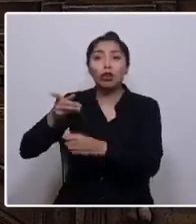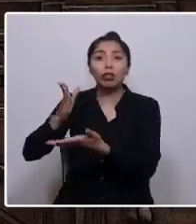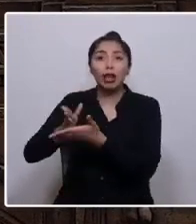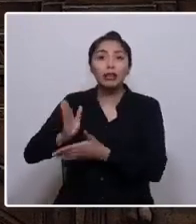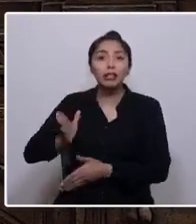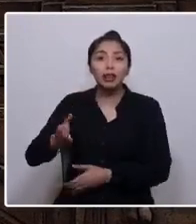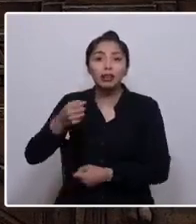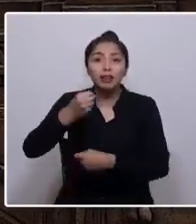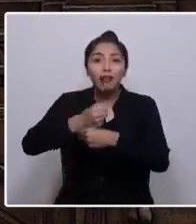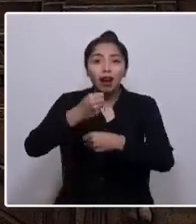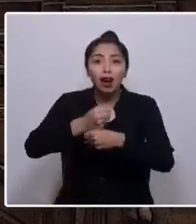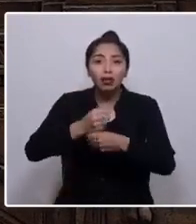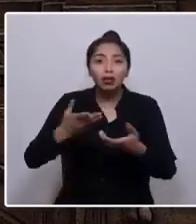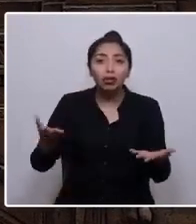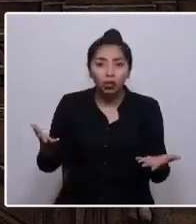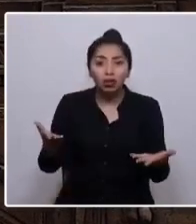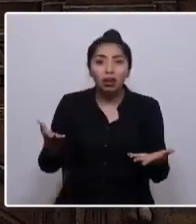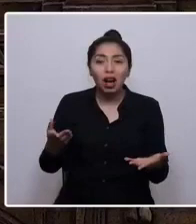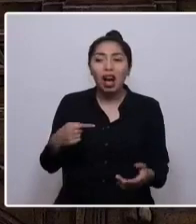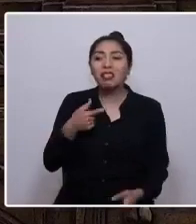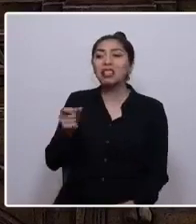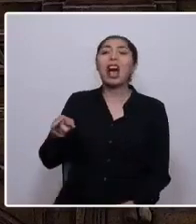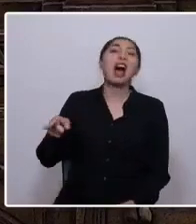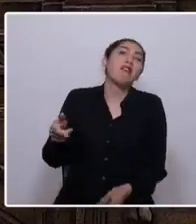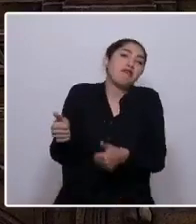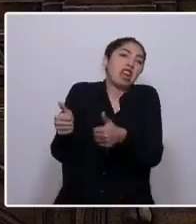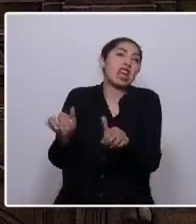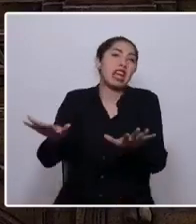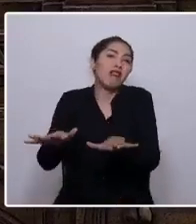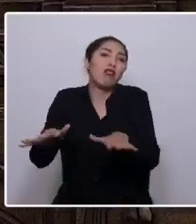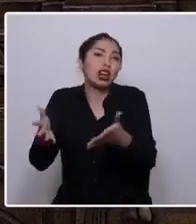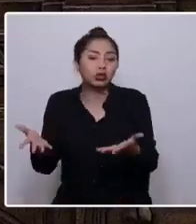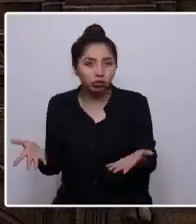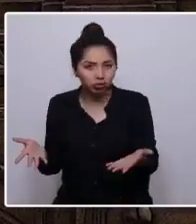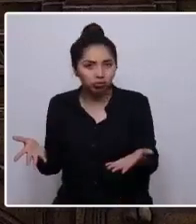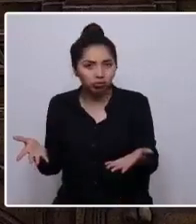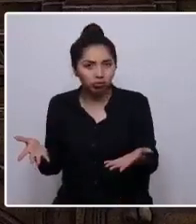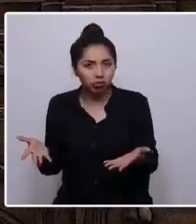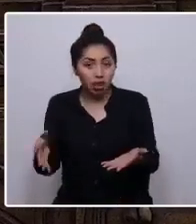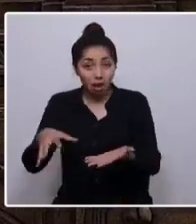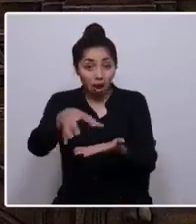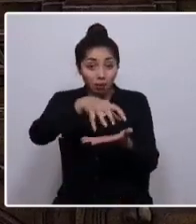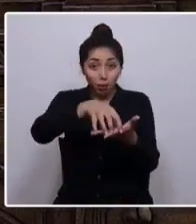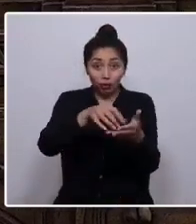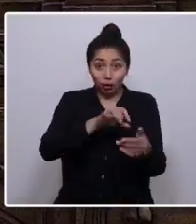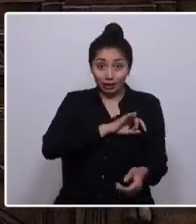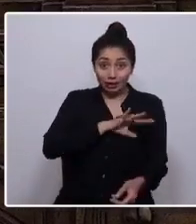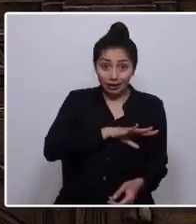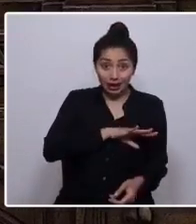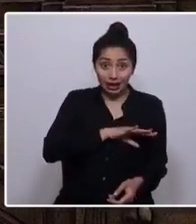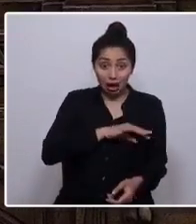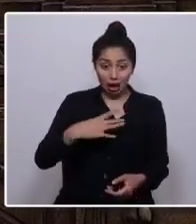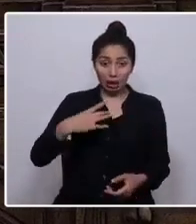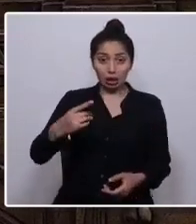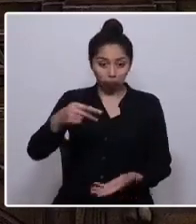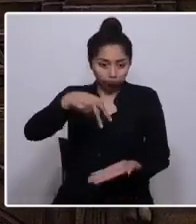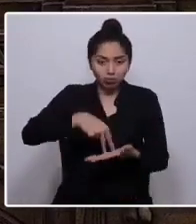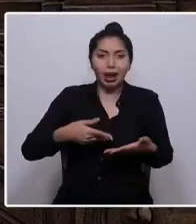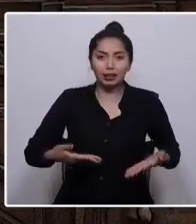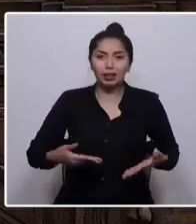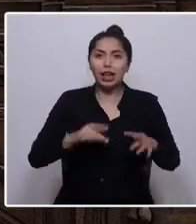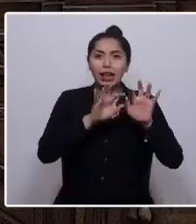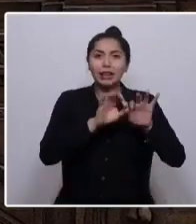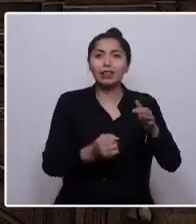sobrevivir. Esfuerzo, le llaman. Los pueblos de Chile nos pusieron aquí para escribir una nueva Constitución que